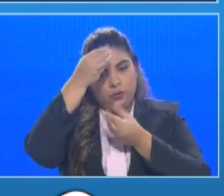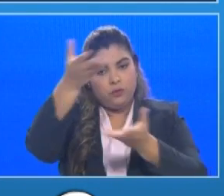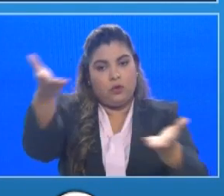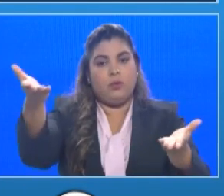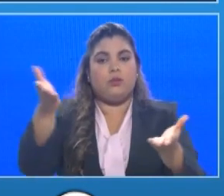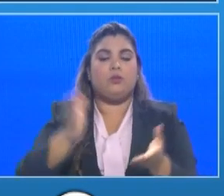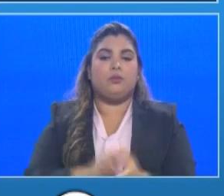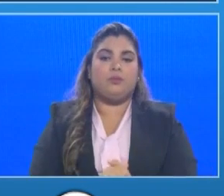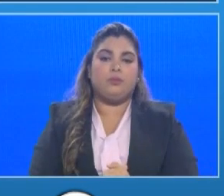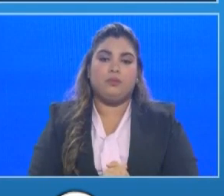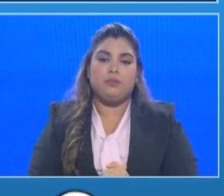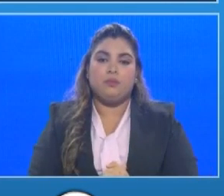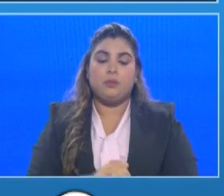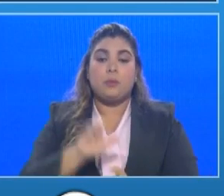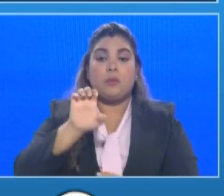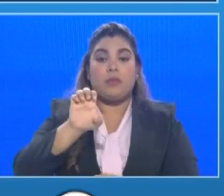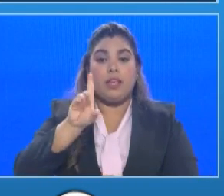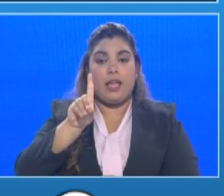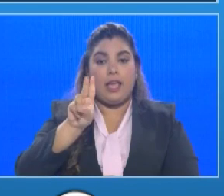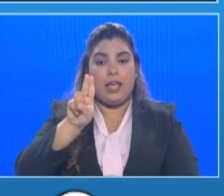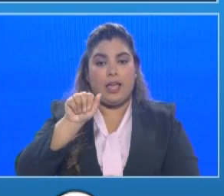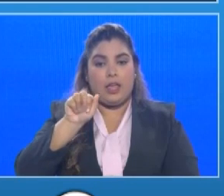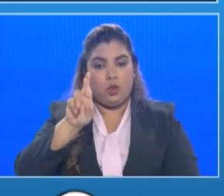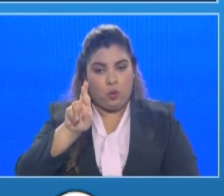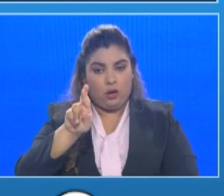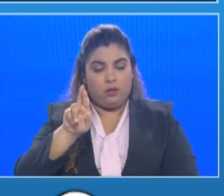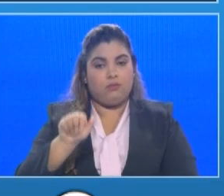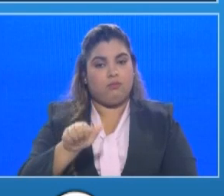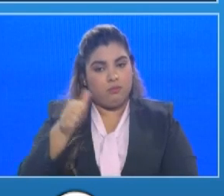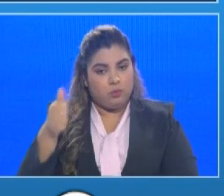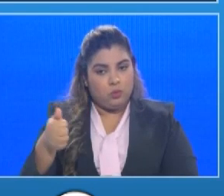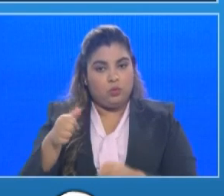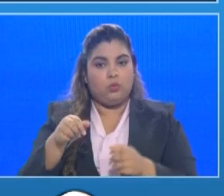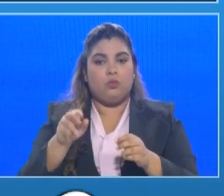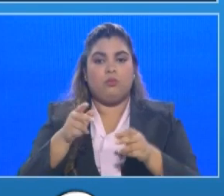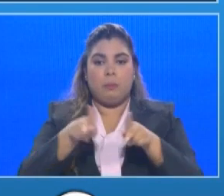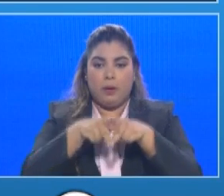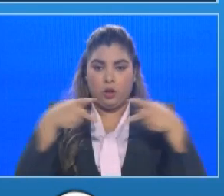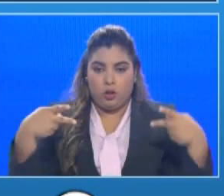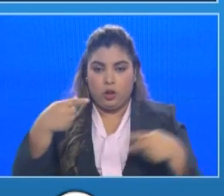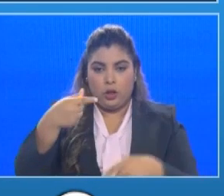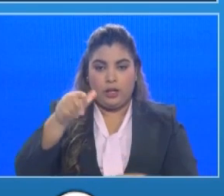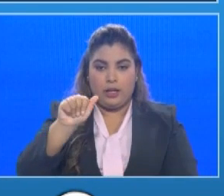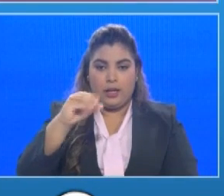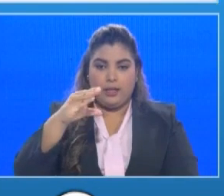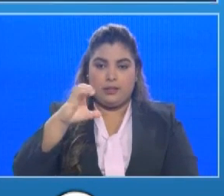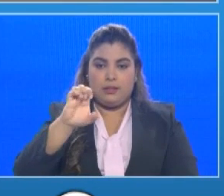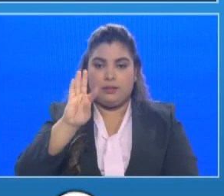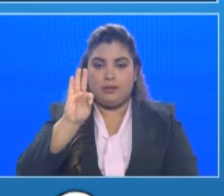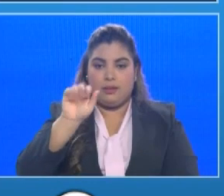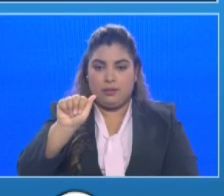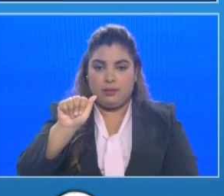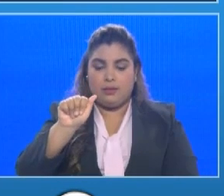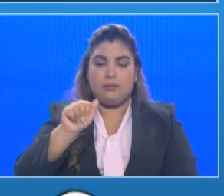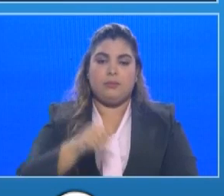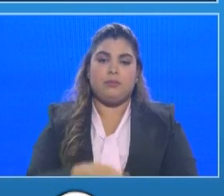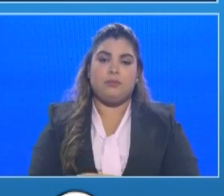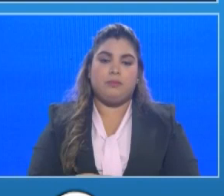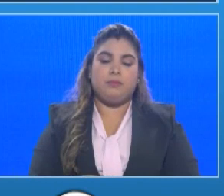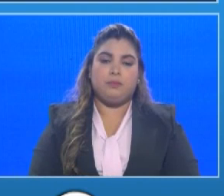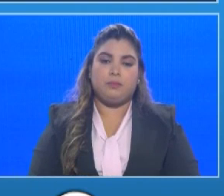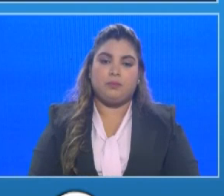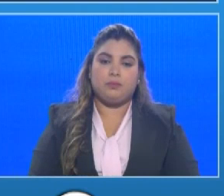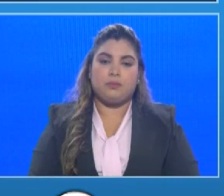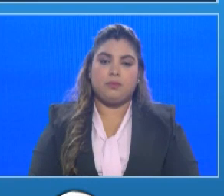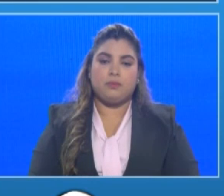seguimos con Edward Barrios de la Gaceta Panamá buenas tardes buenas tardes Dios te